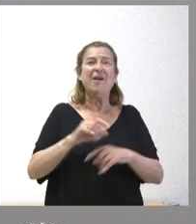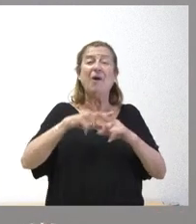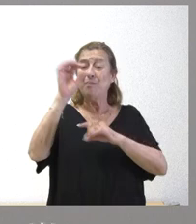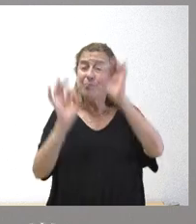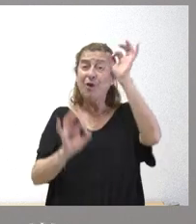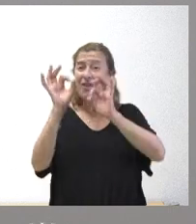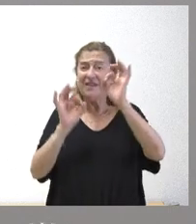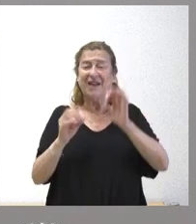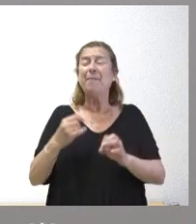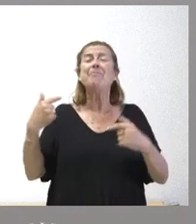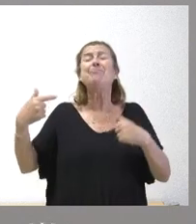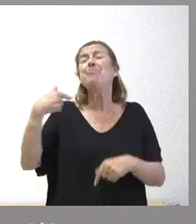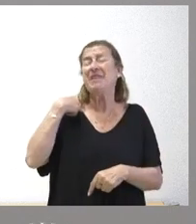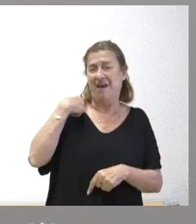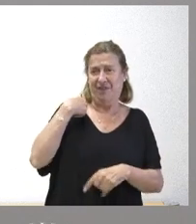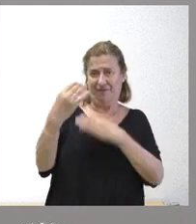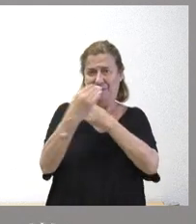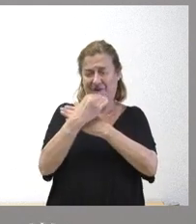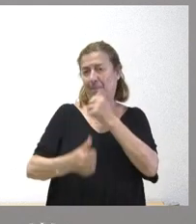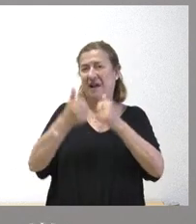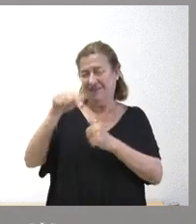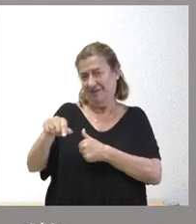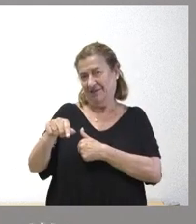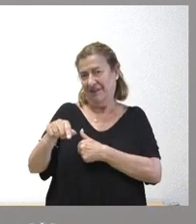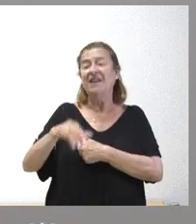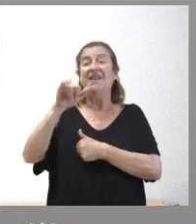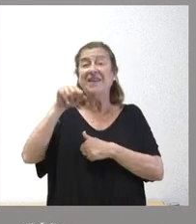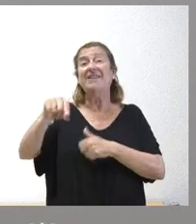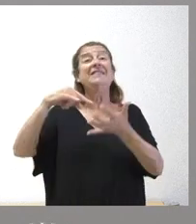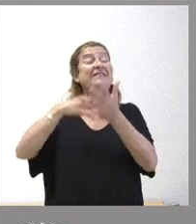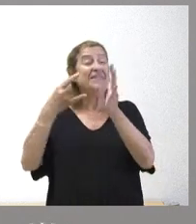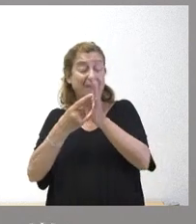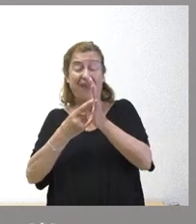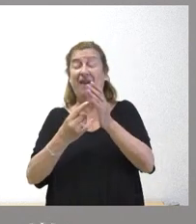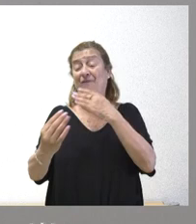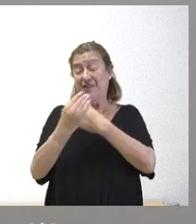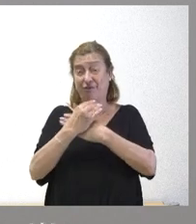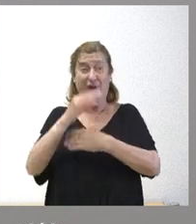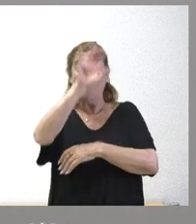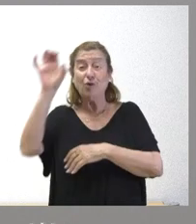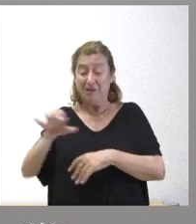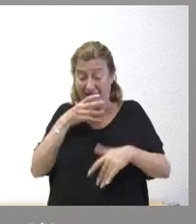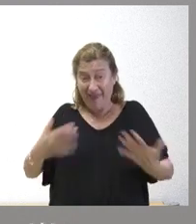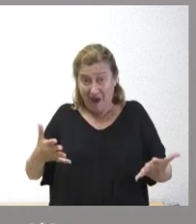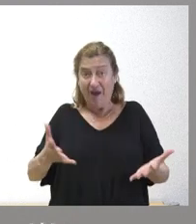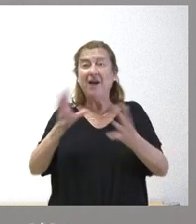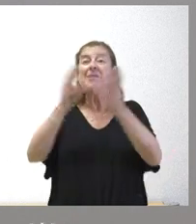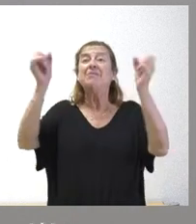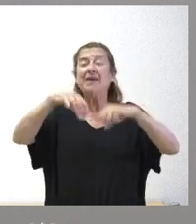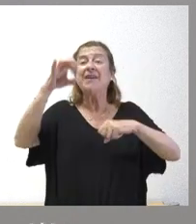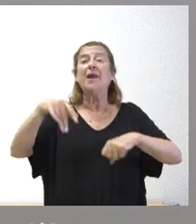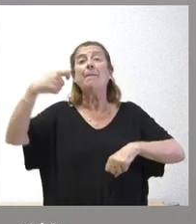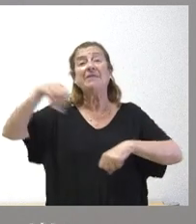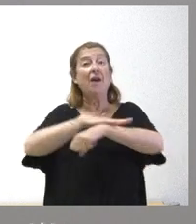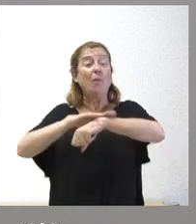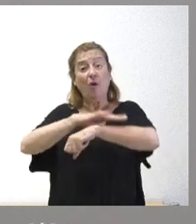más peso perdió en el sistema de financiación autonómica y que este sistema de financiación autonómica en que estemos en vigor se pactó entre el presidente del gobierno